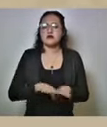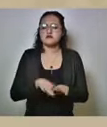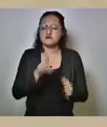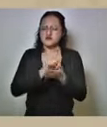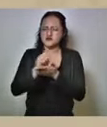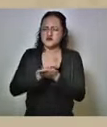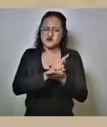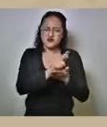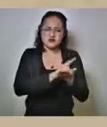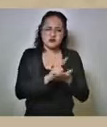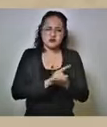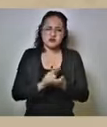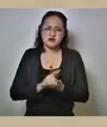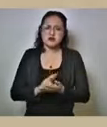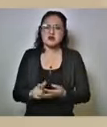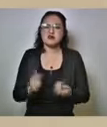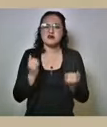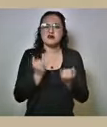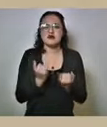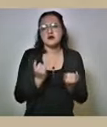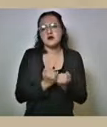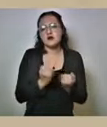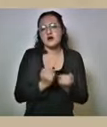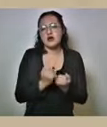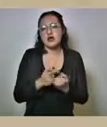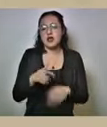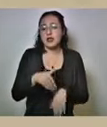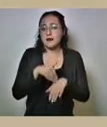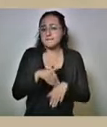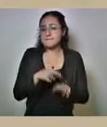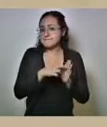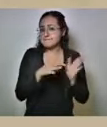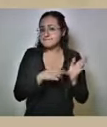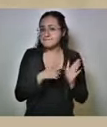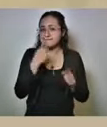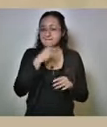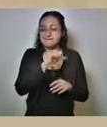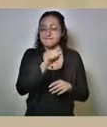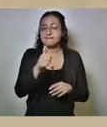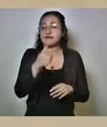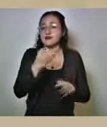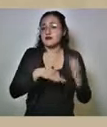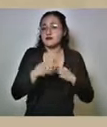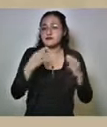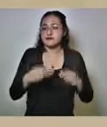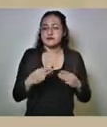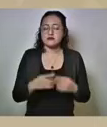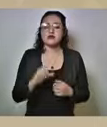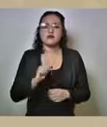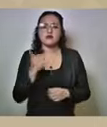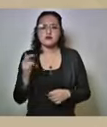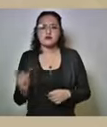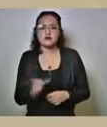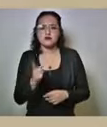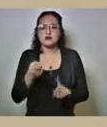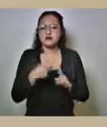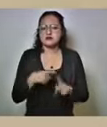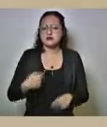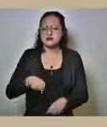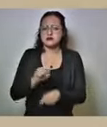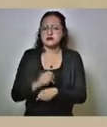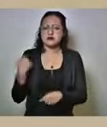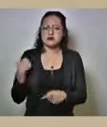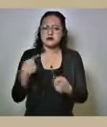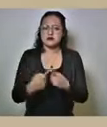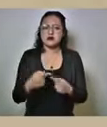y de verificación del cumplimiento de estas medidas y también gobernador en otro tema hasta el inicio de esta semana los